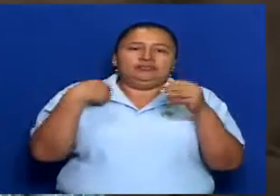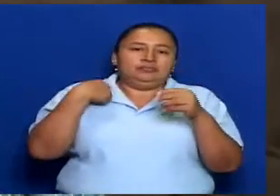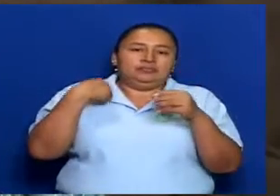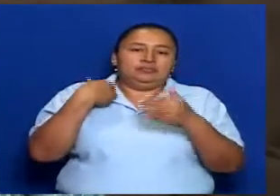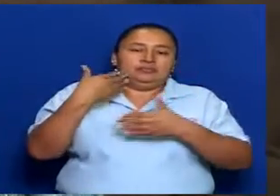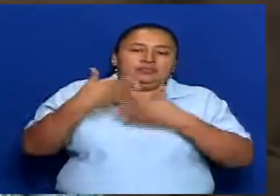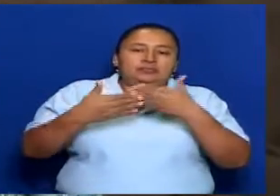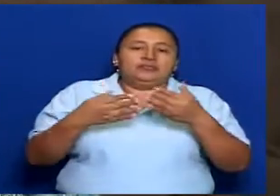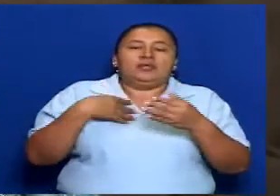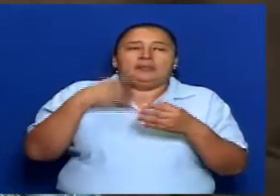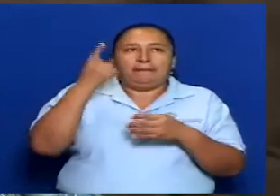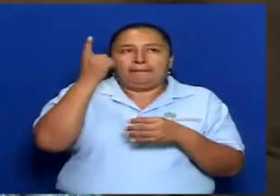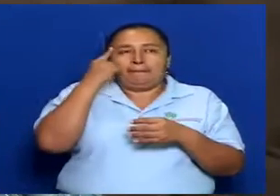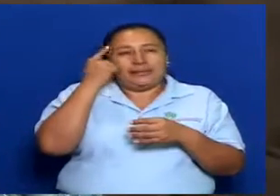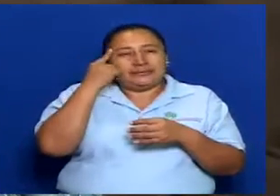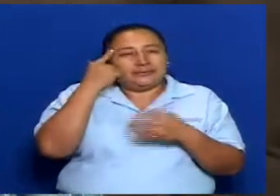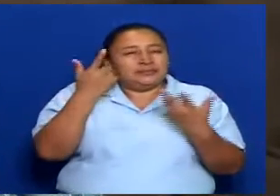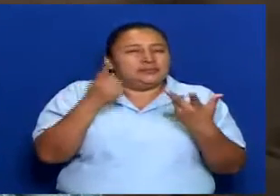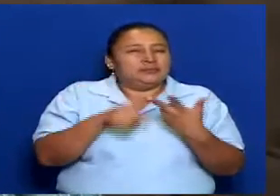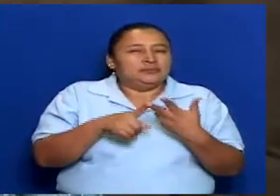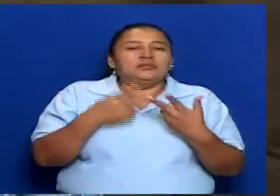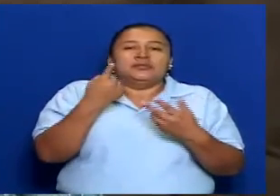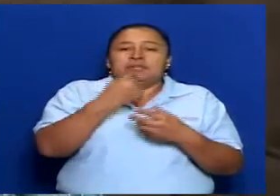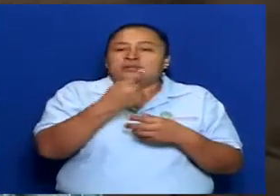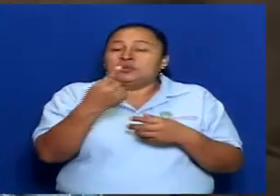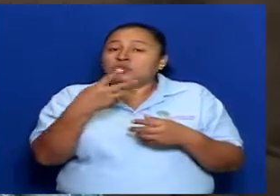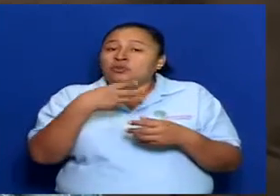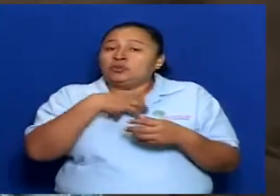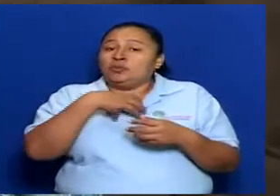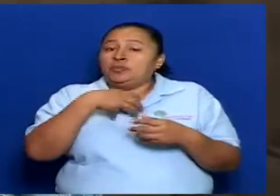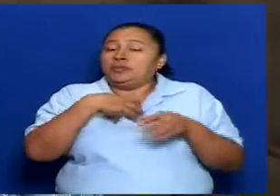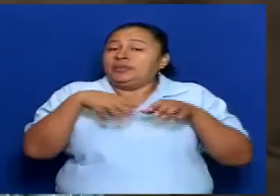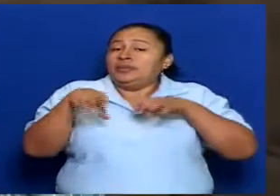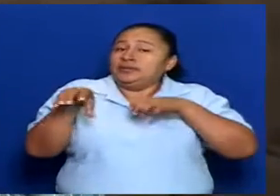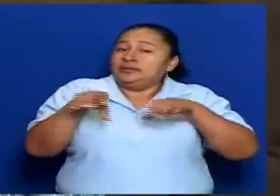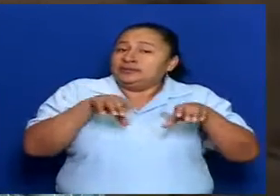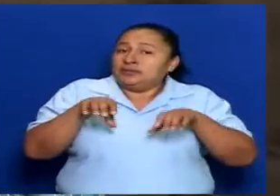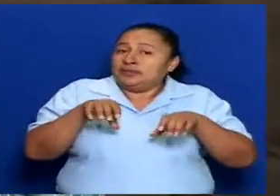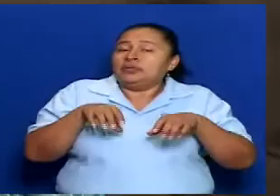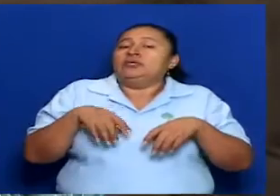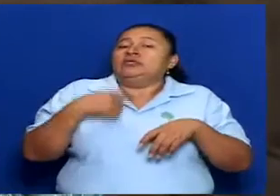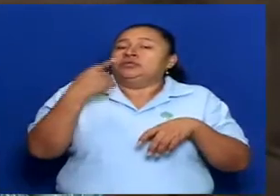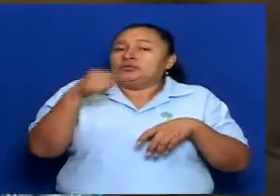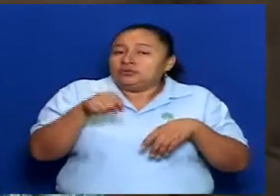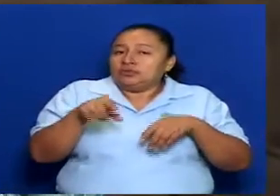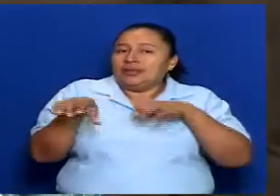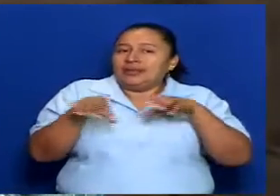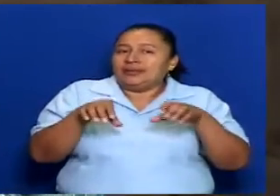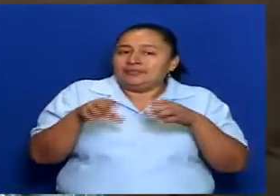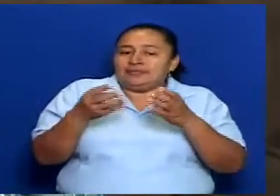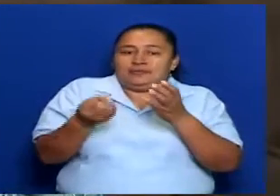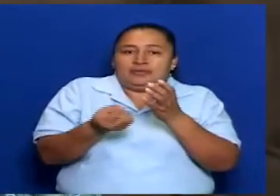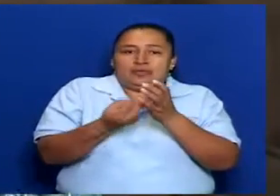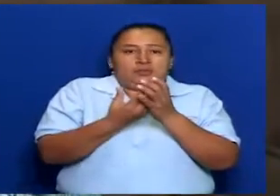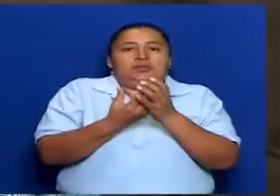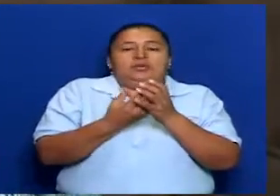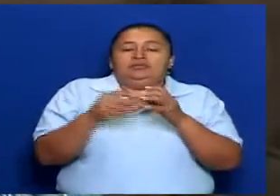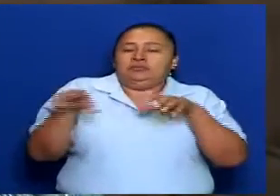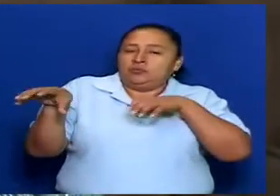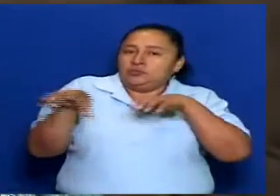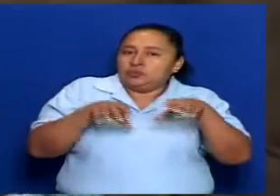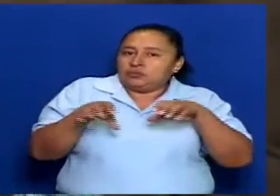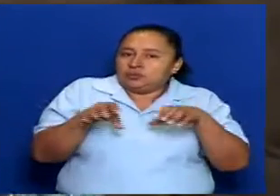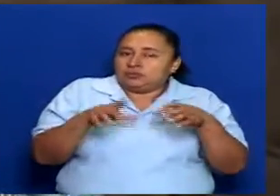tratamos de reflexionar sobre cada una de nuestras acciones, que son acciones incluyentes, que son